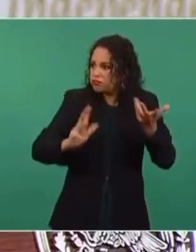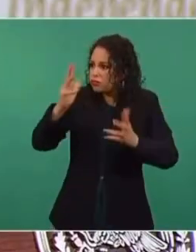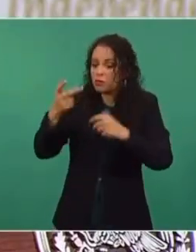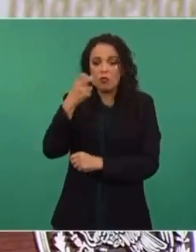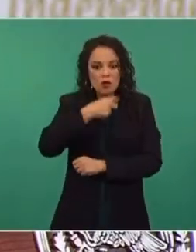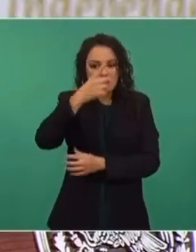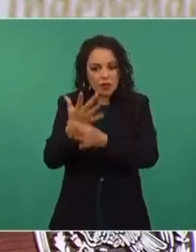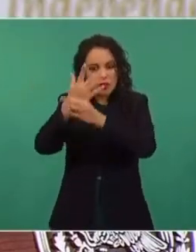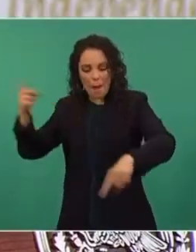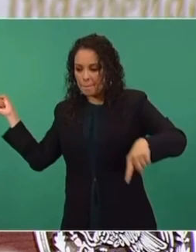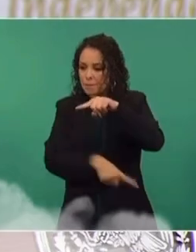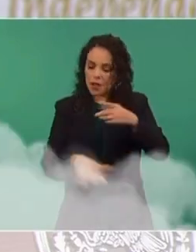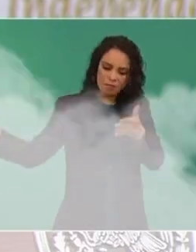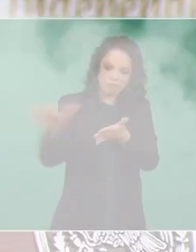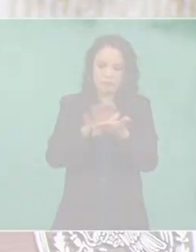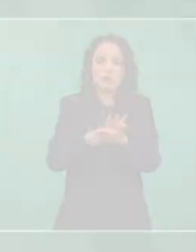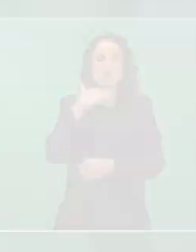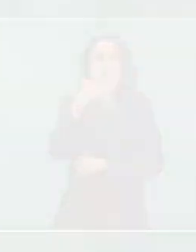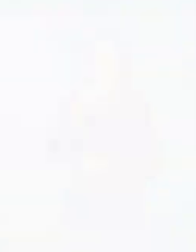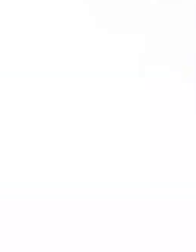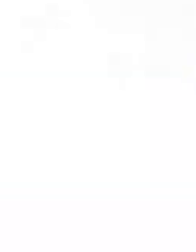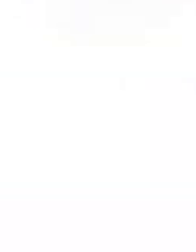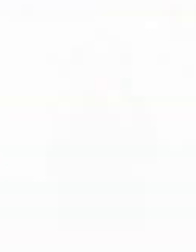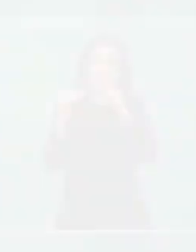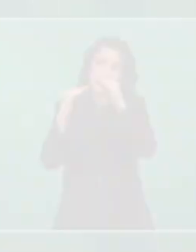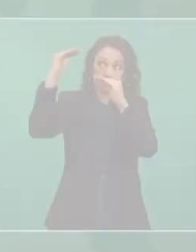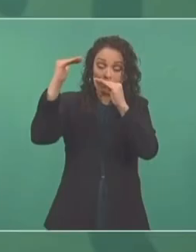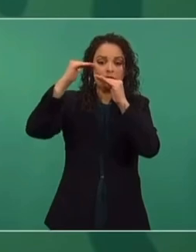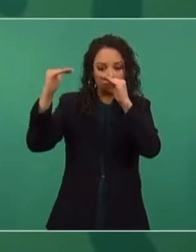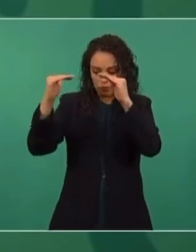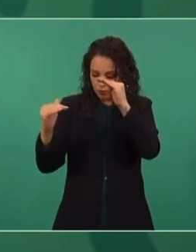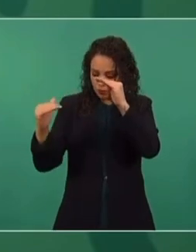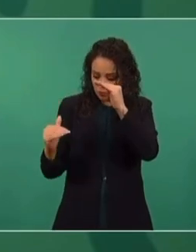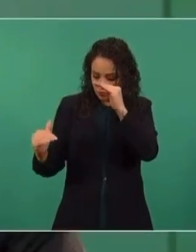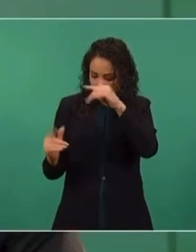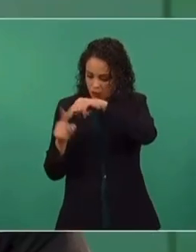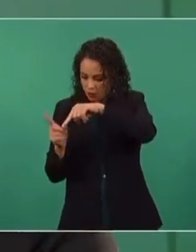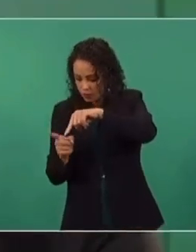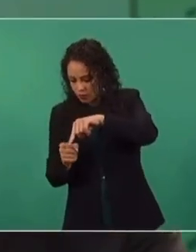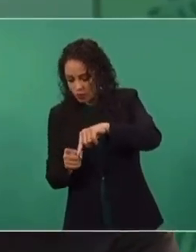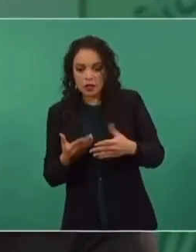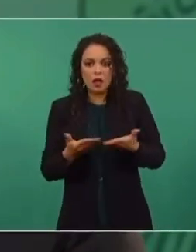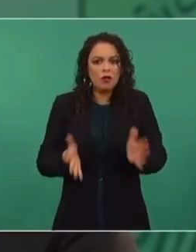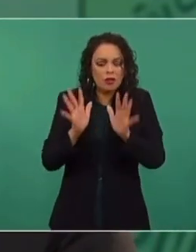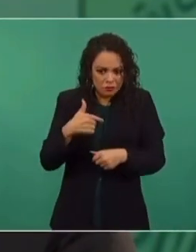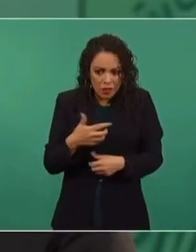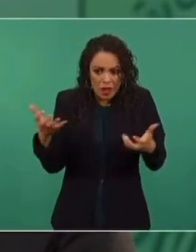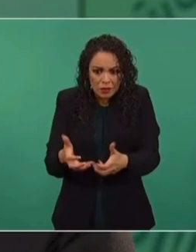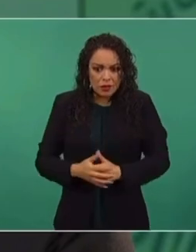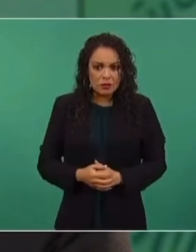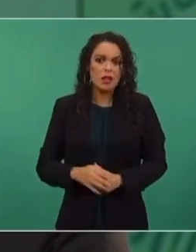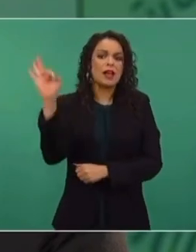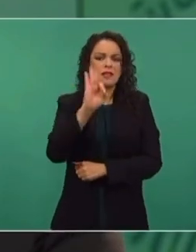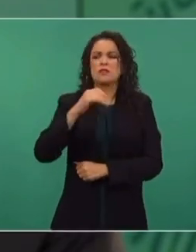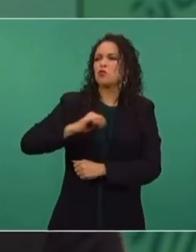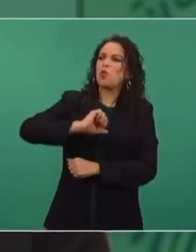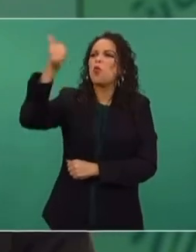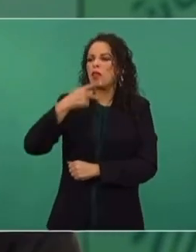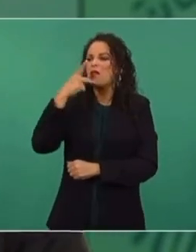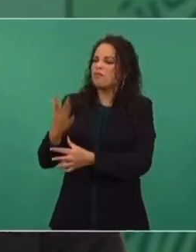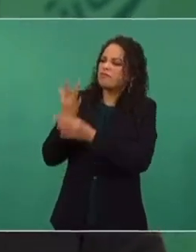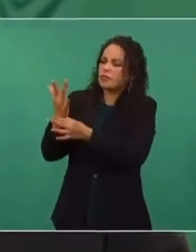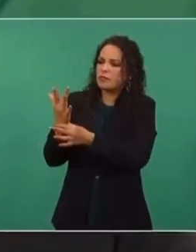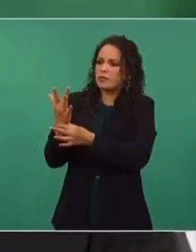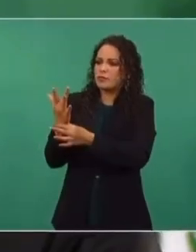desterrar la corrupción del país, de arriba para abajo. Y es lo que estamos haciendo. Si hubiésemos dicho otra cosa, entonces